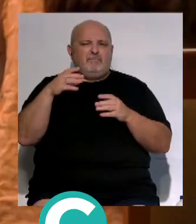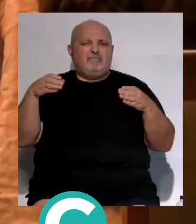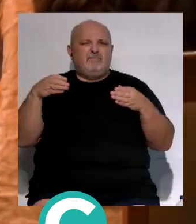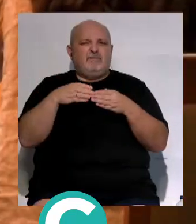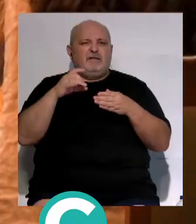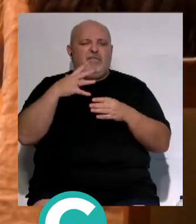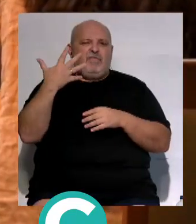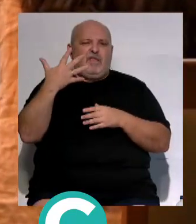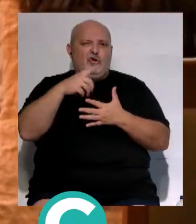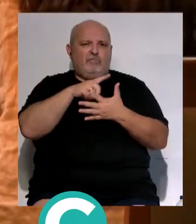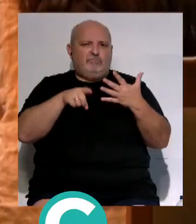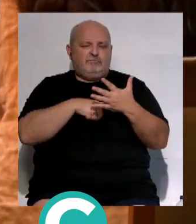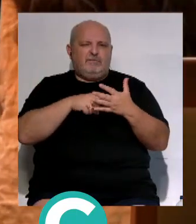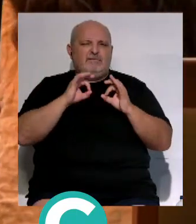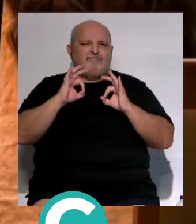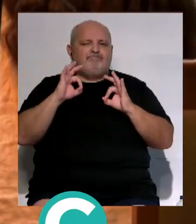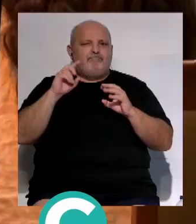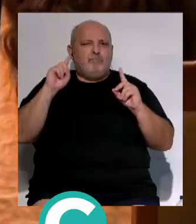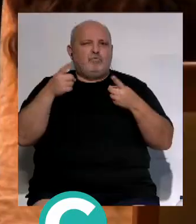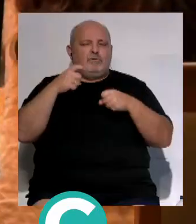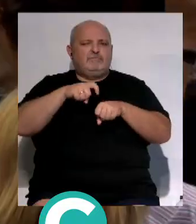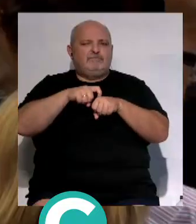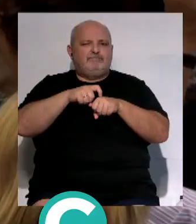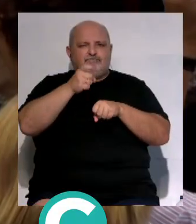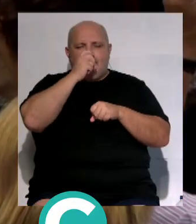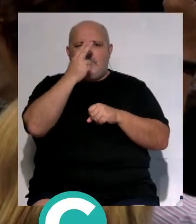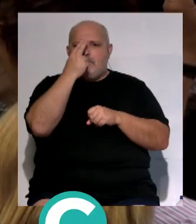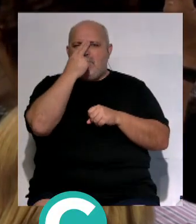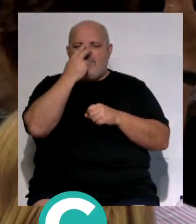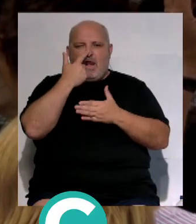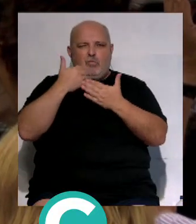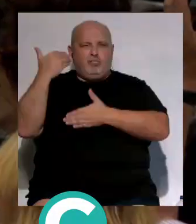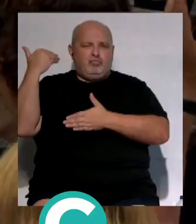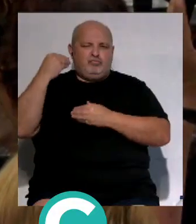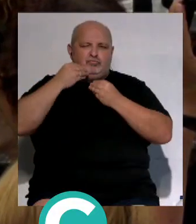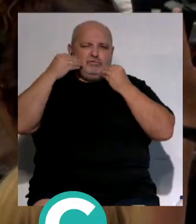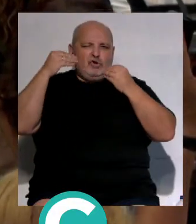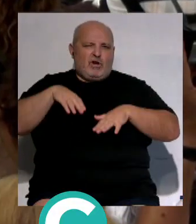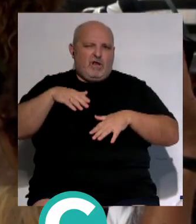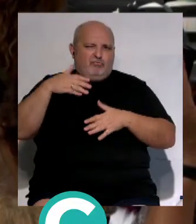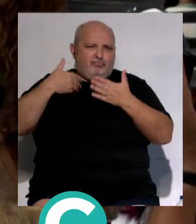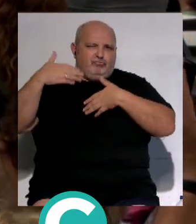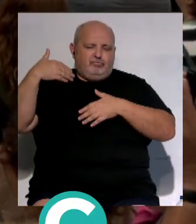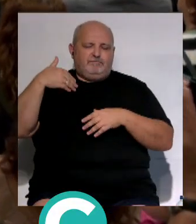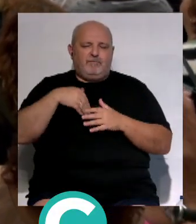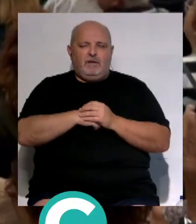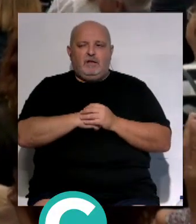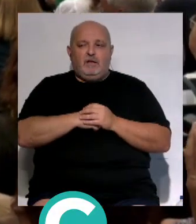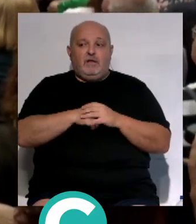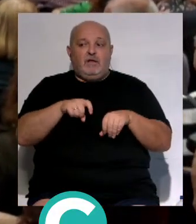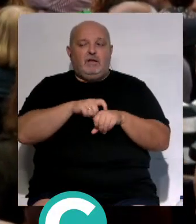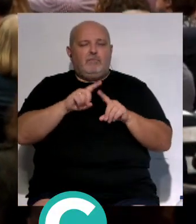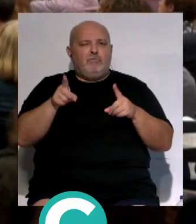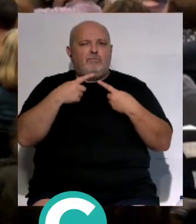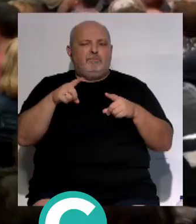formada por cinco integrantes especializados en repertorios medievales. Y tradicionales ibéricos. El grupo interpretó un repertorio